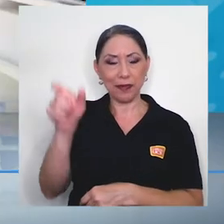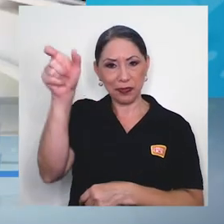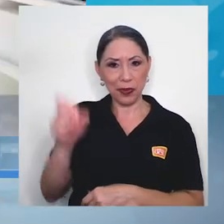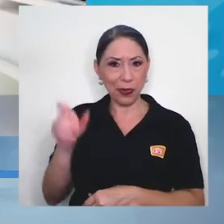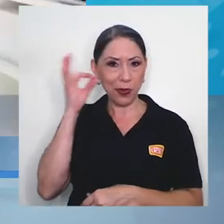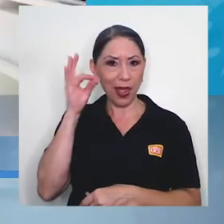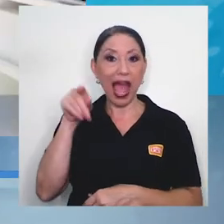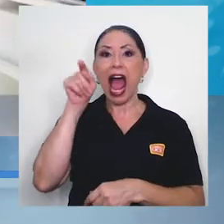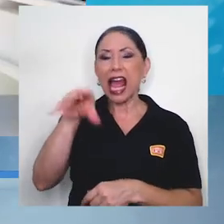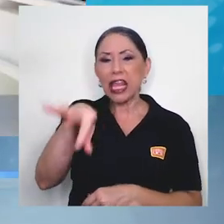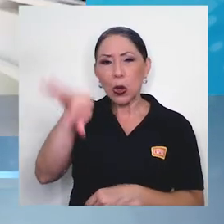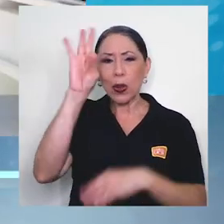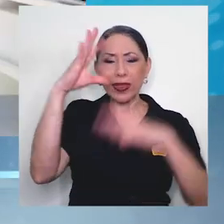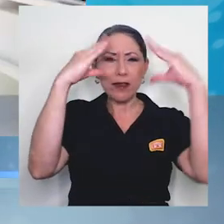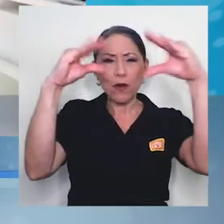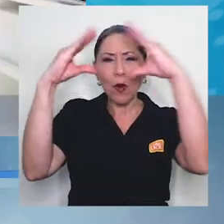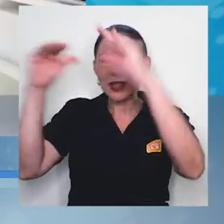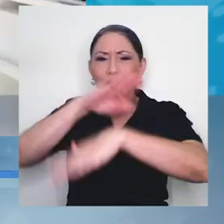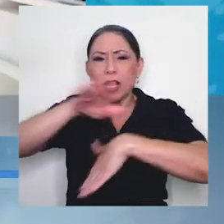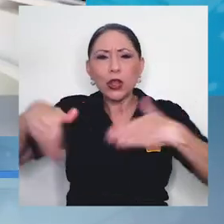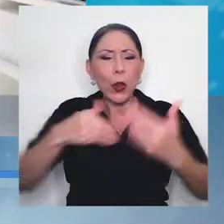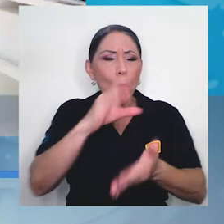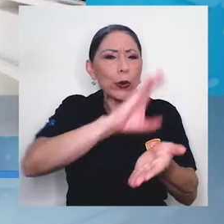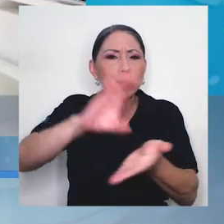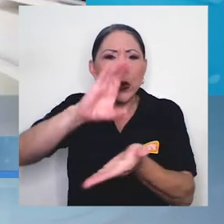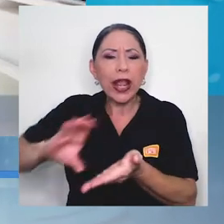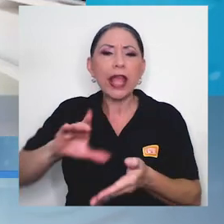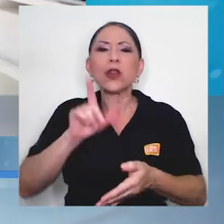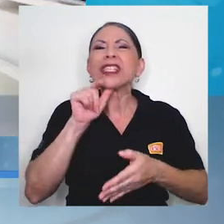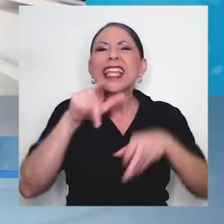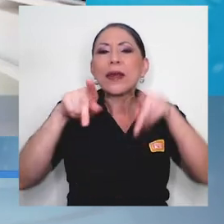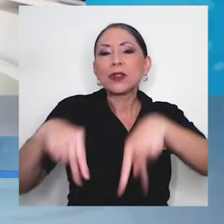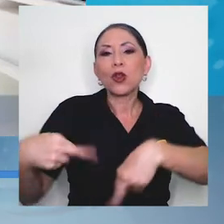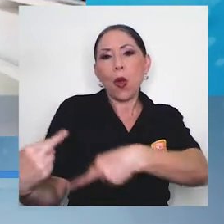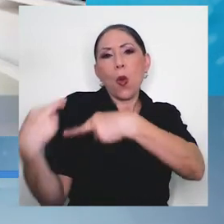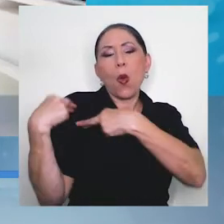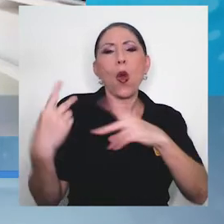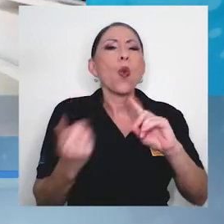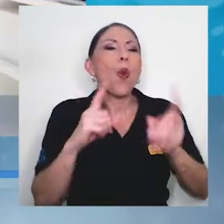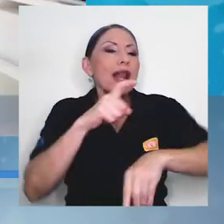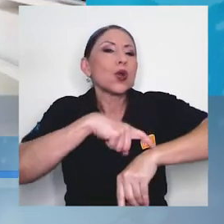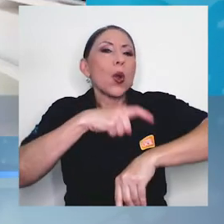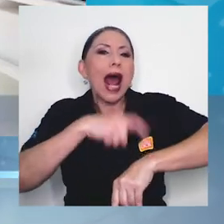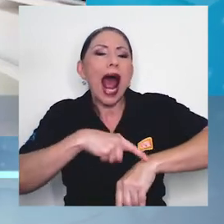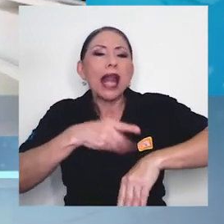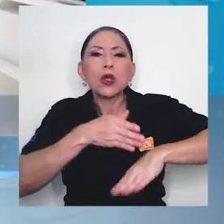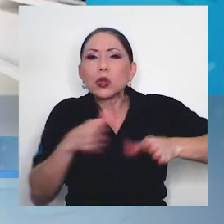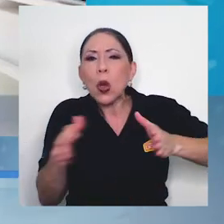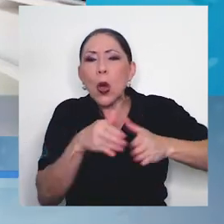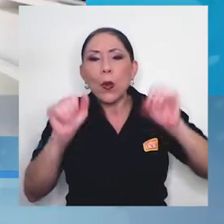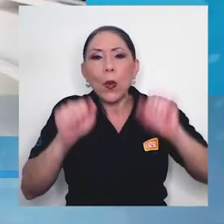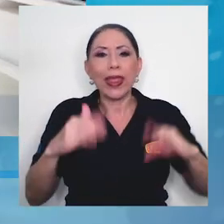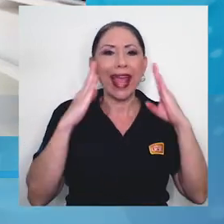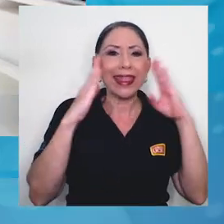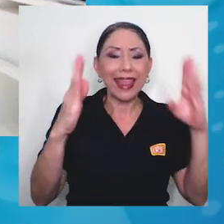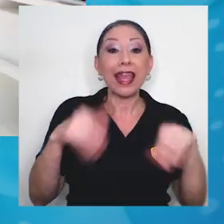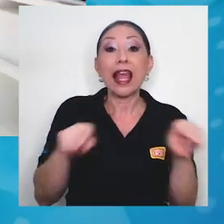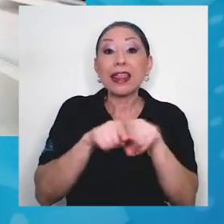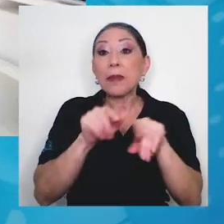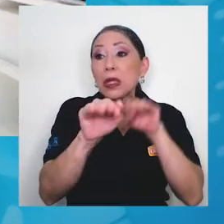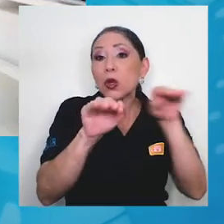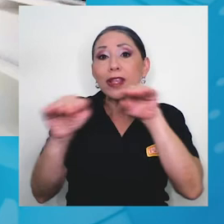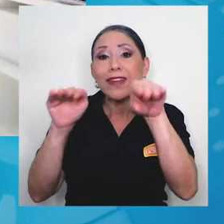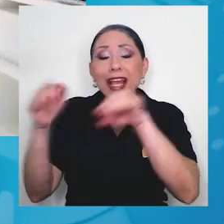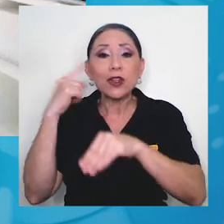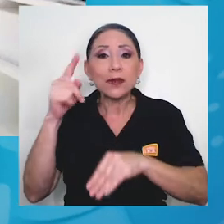la información de todos los colegios, los responsables, los horarios en que se pueden atender. Se generan todas las notificaciones